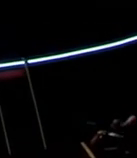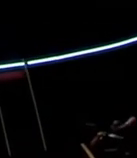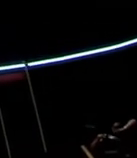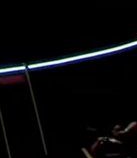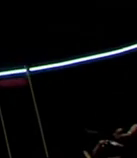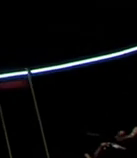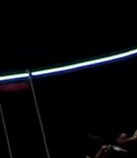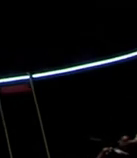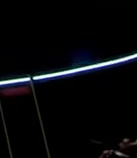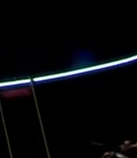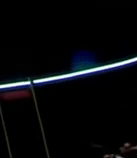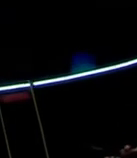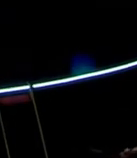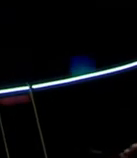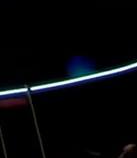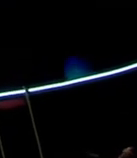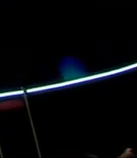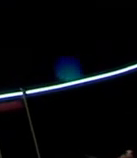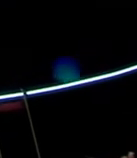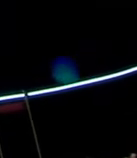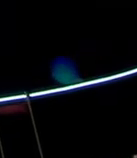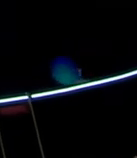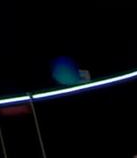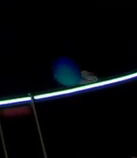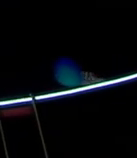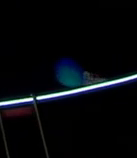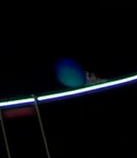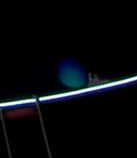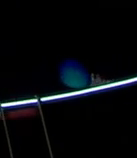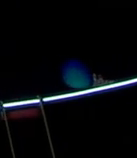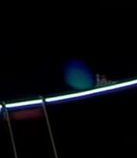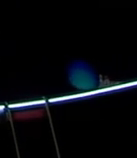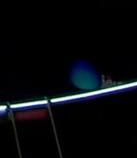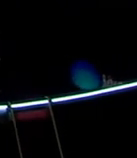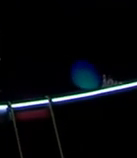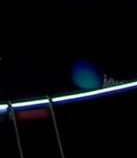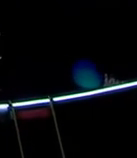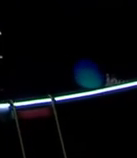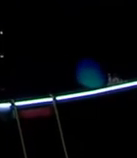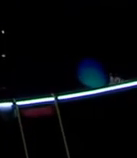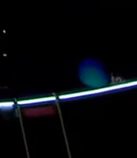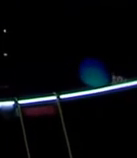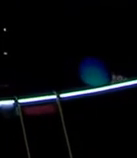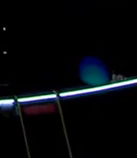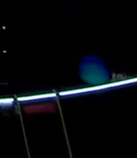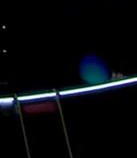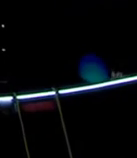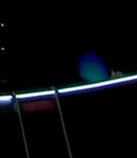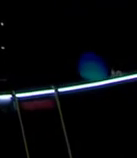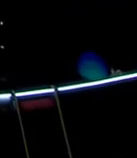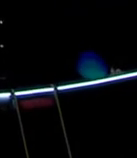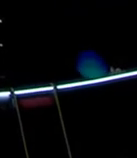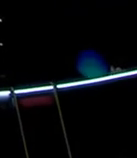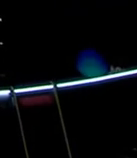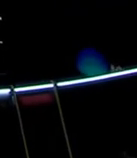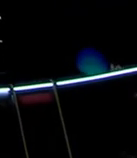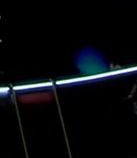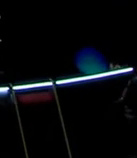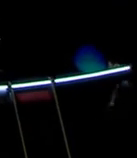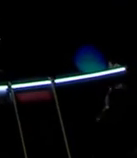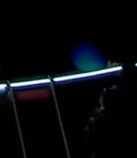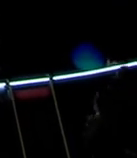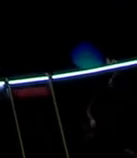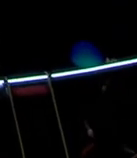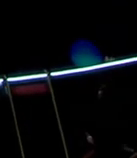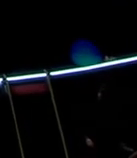propuestas posibles o utópicas en relación con la vida, su preservación y la interrelación de los seres y el